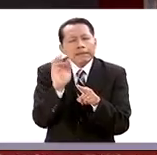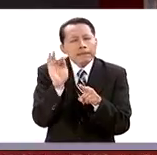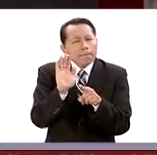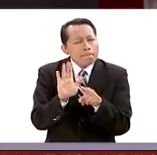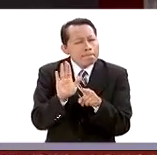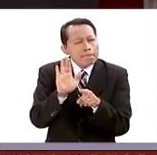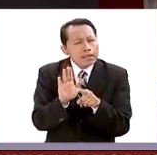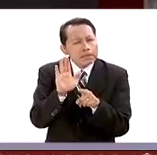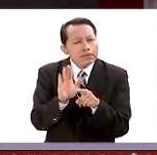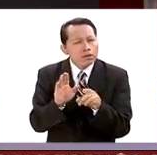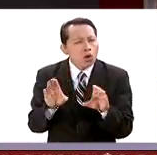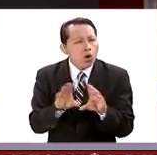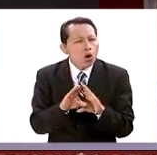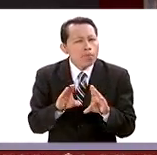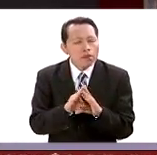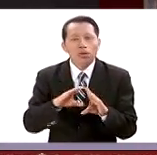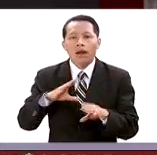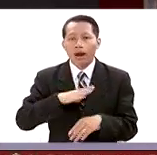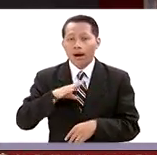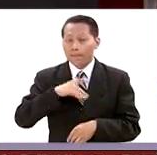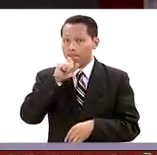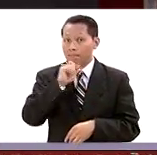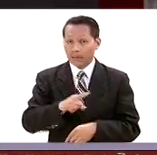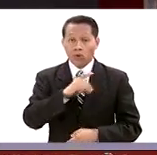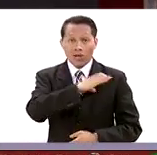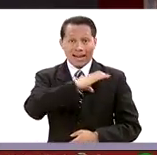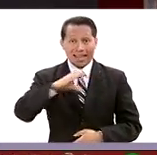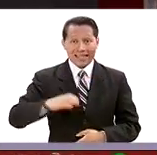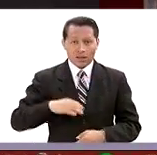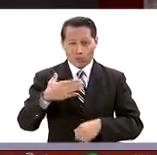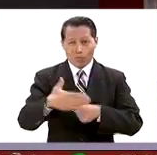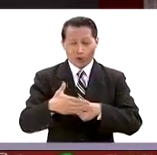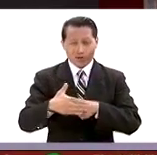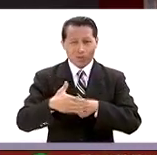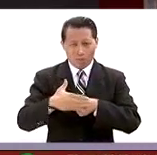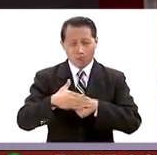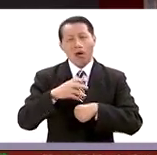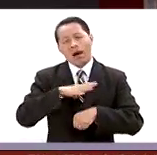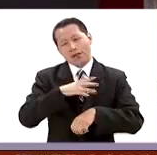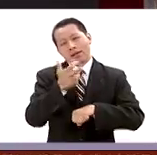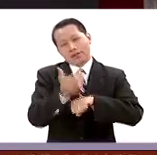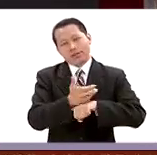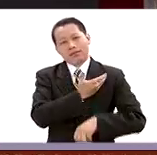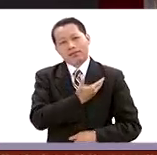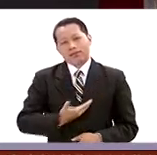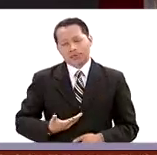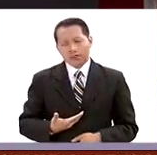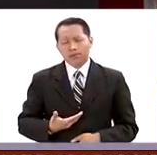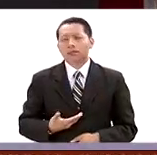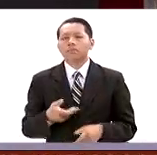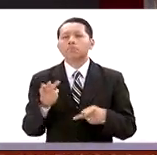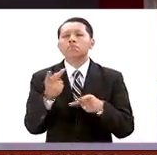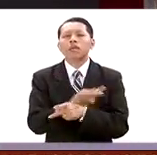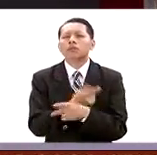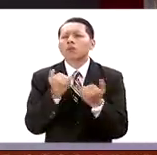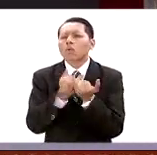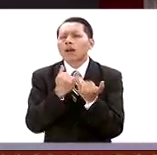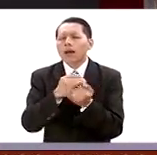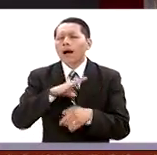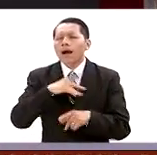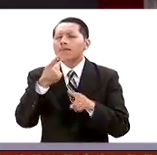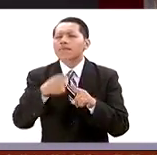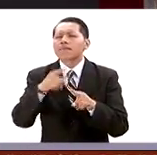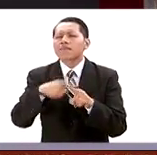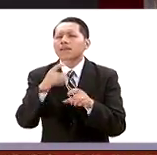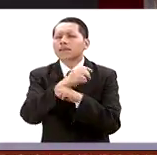que este asunto impacte en las agendas de los candidatos a la presidencia de los Estados Unidos y se abordan muchos aspectos, ¿no?, desde el